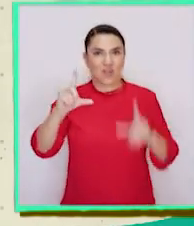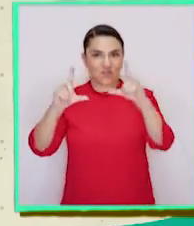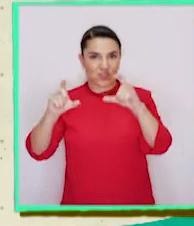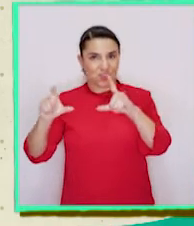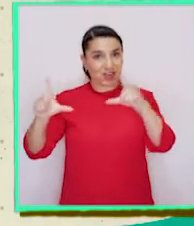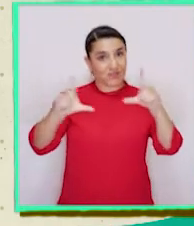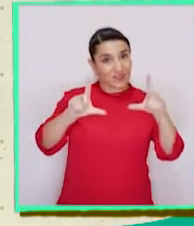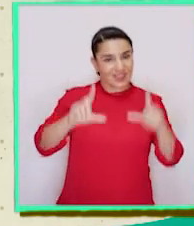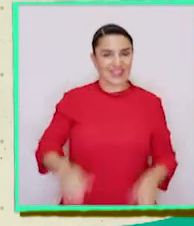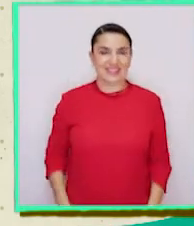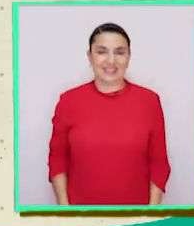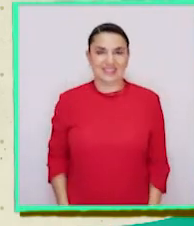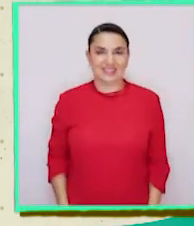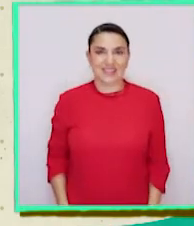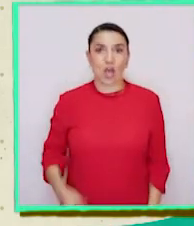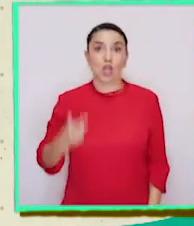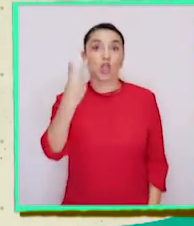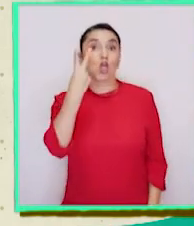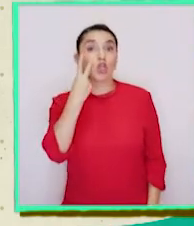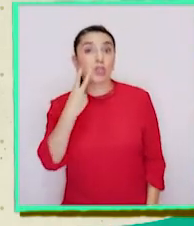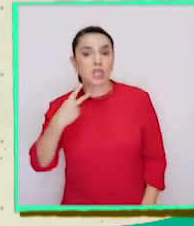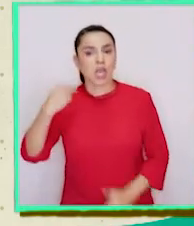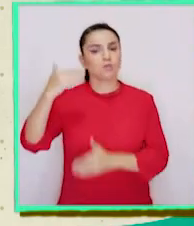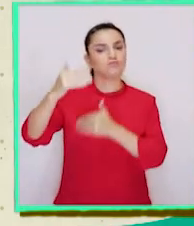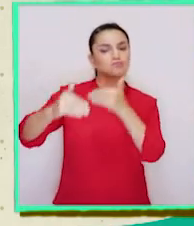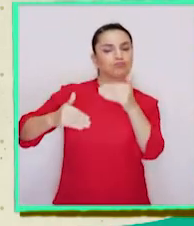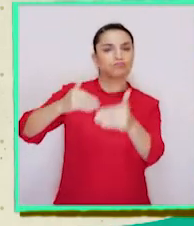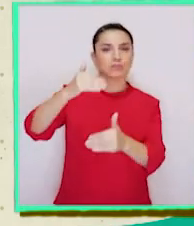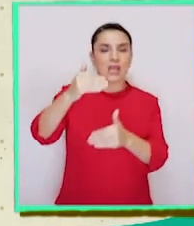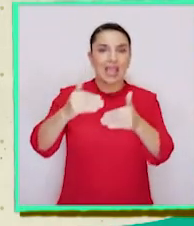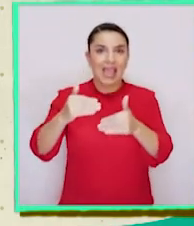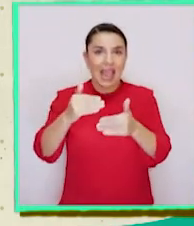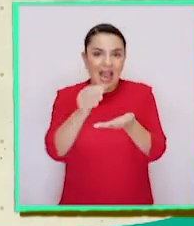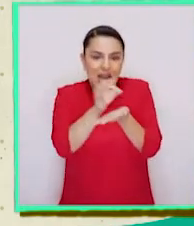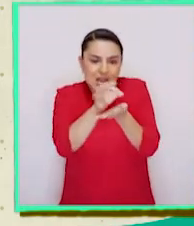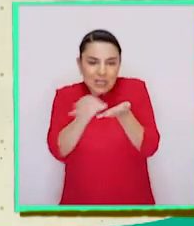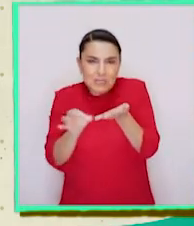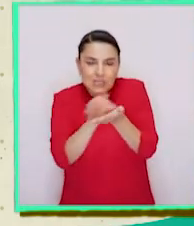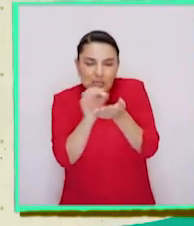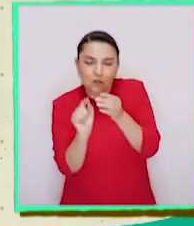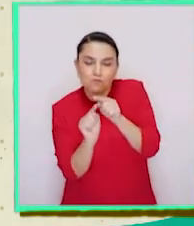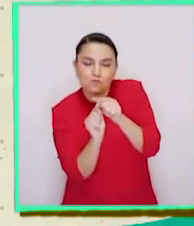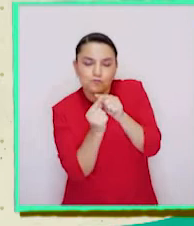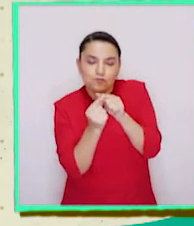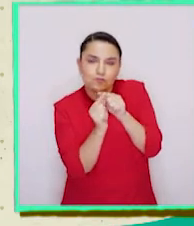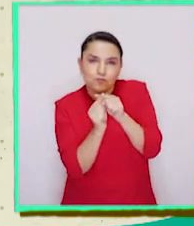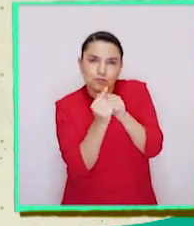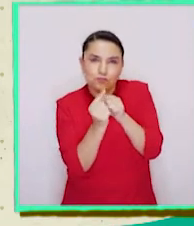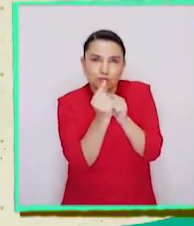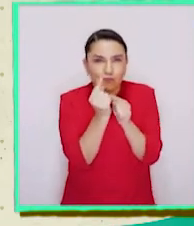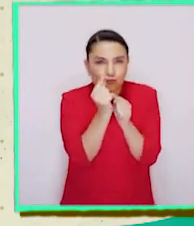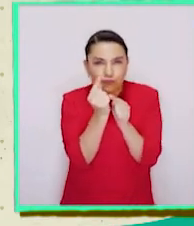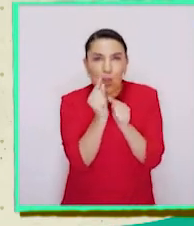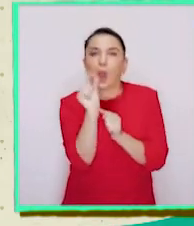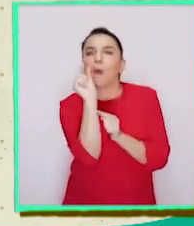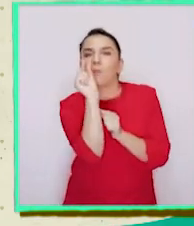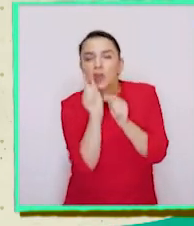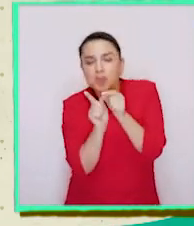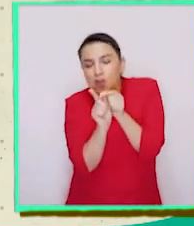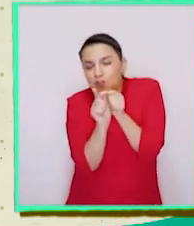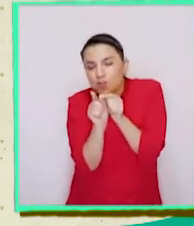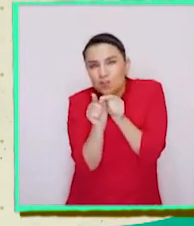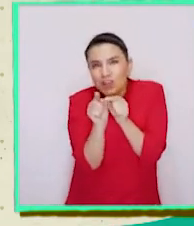fotografía que tomé. A los dos días, mis lentejas ya empezaron a brotar. Les salió una pequeña